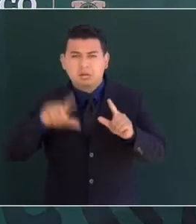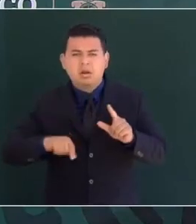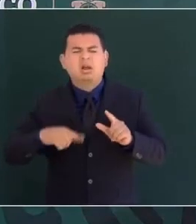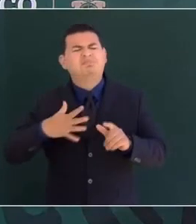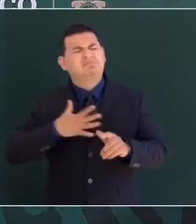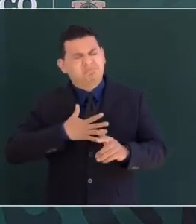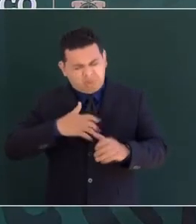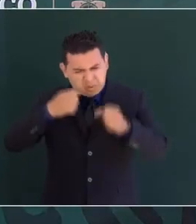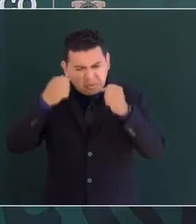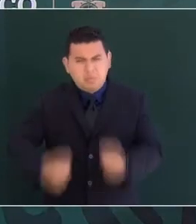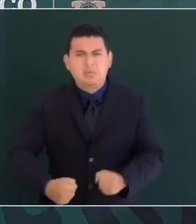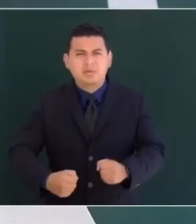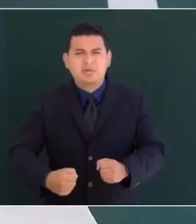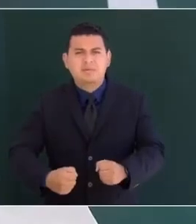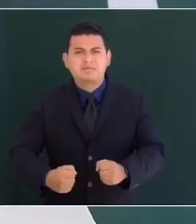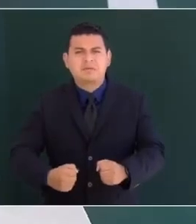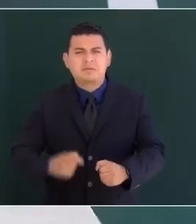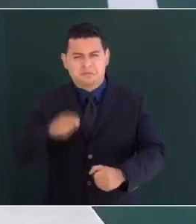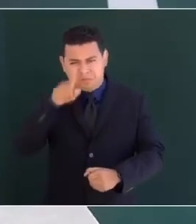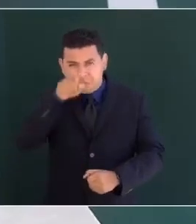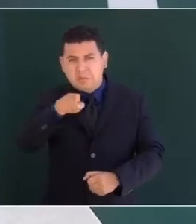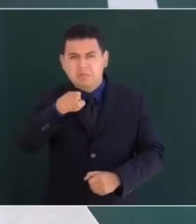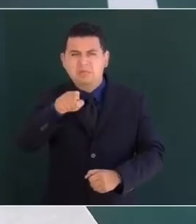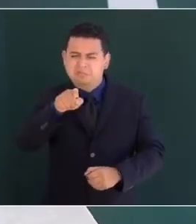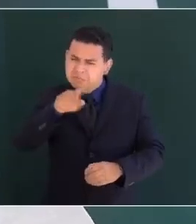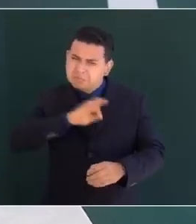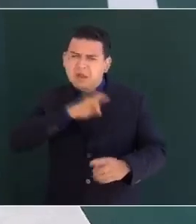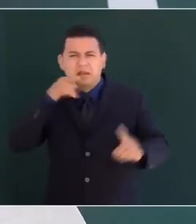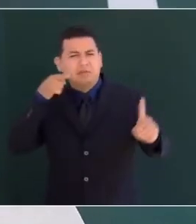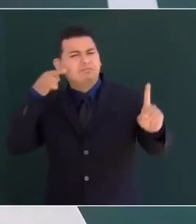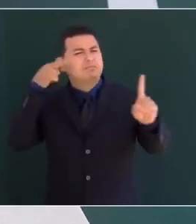a su meta